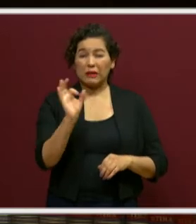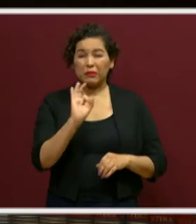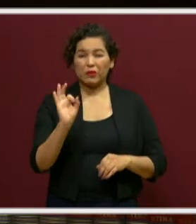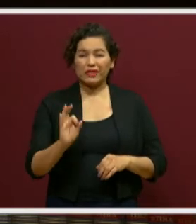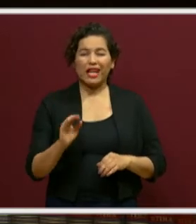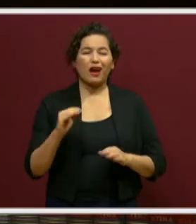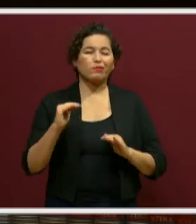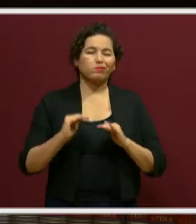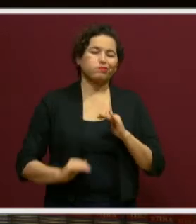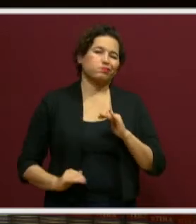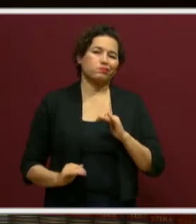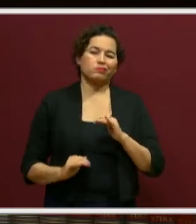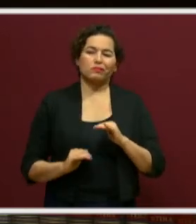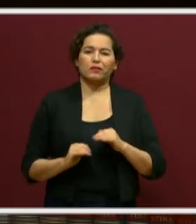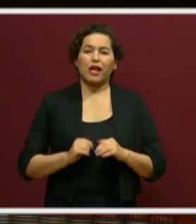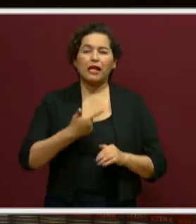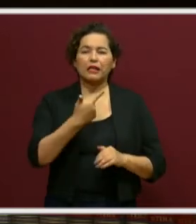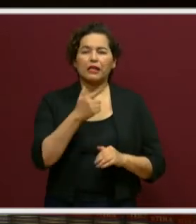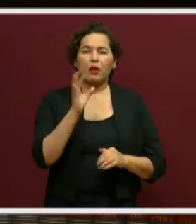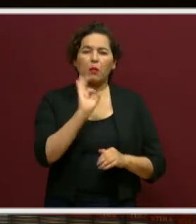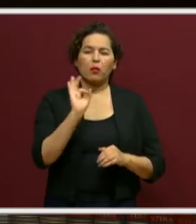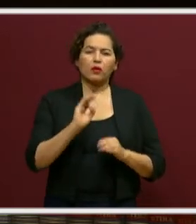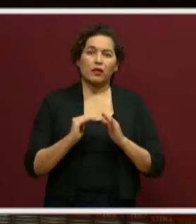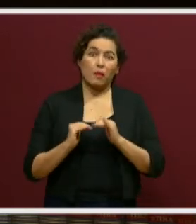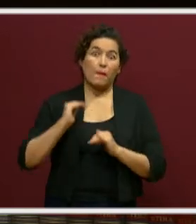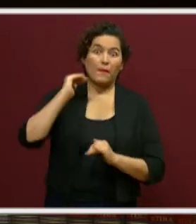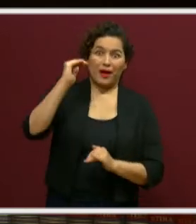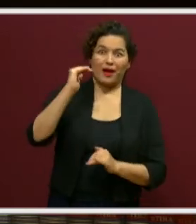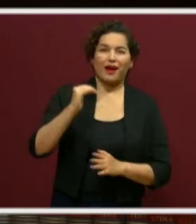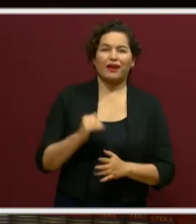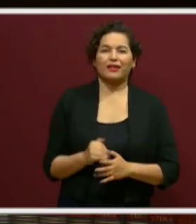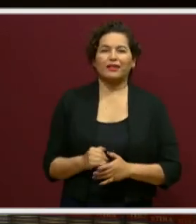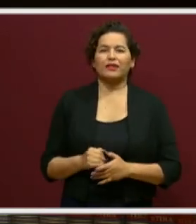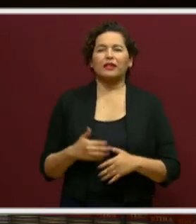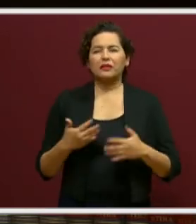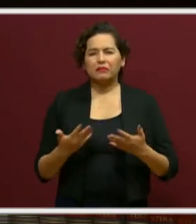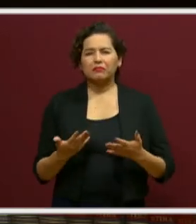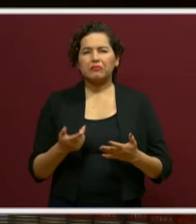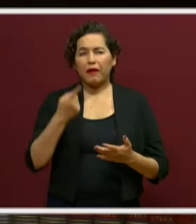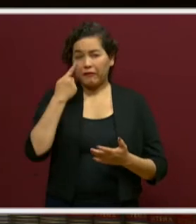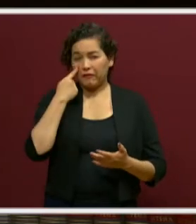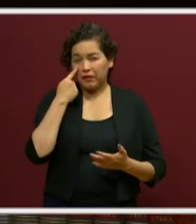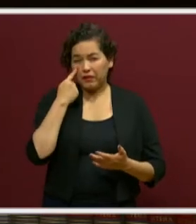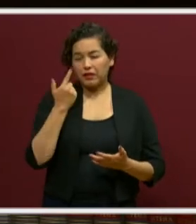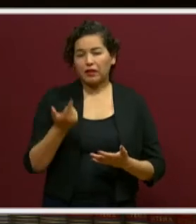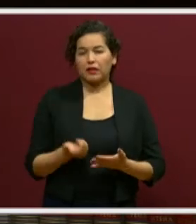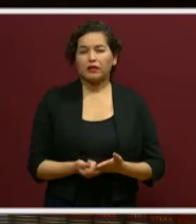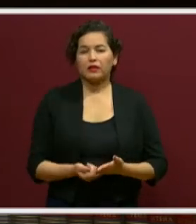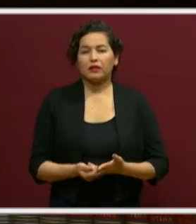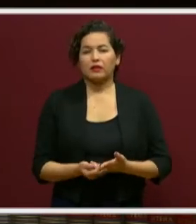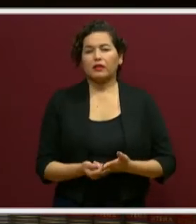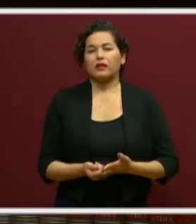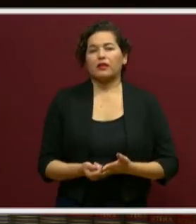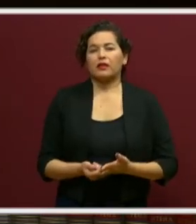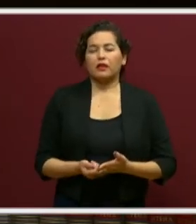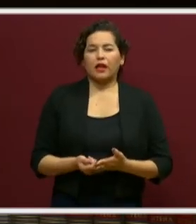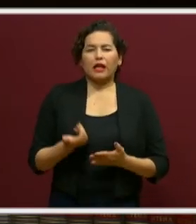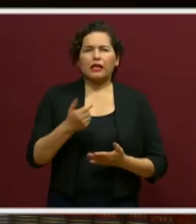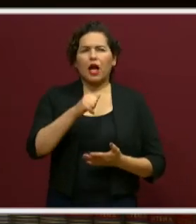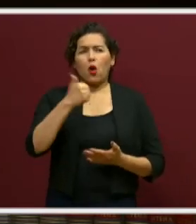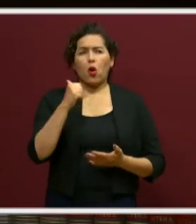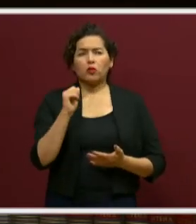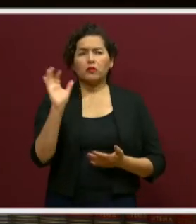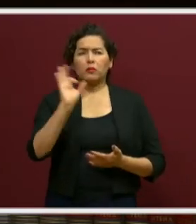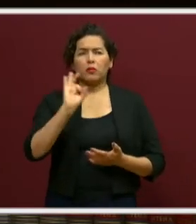y el 7% sobresaliente. Entonces, fíjate que si el 11%